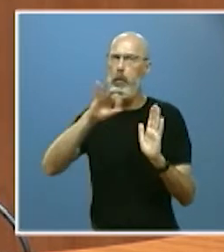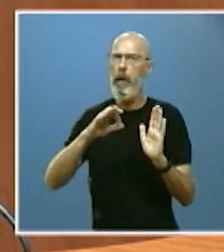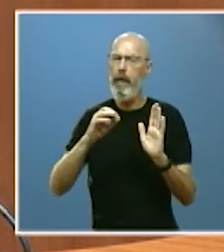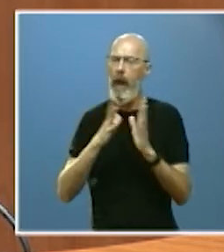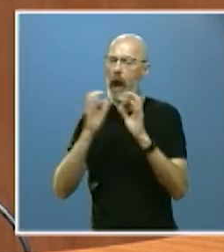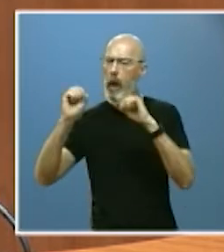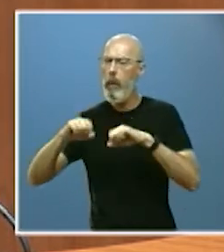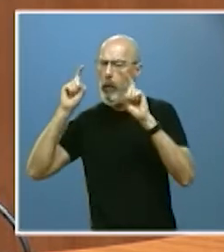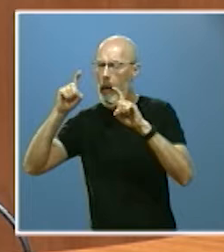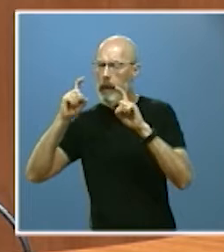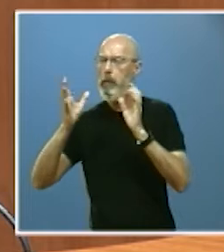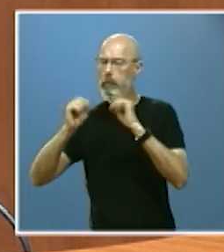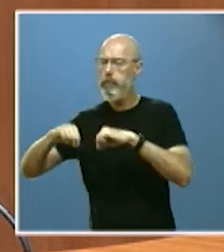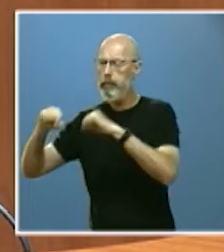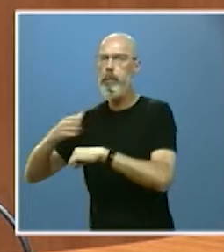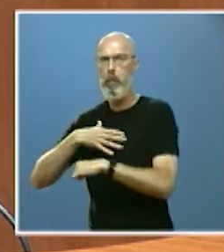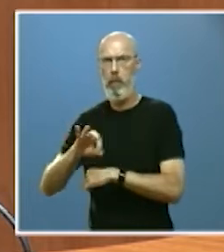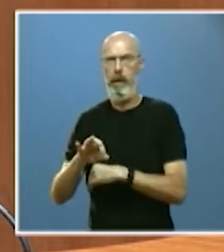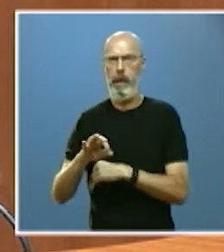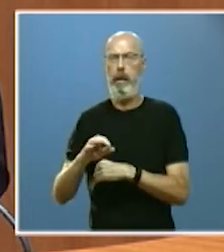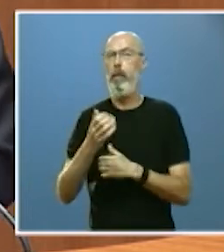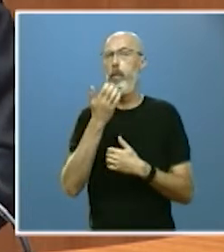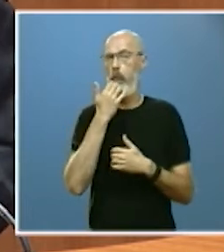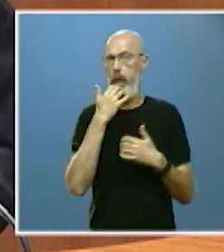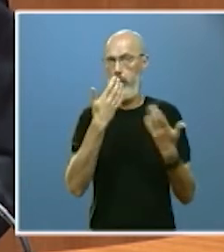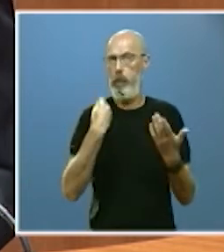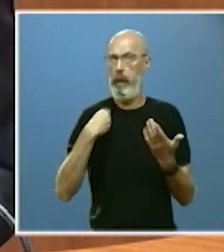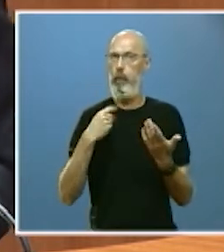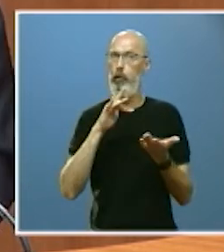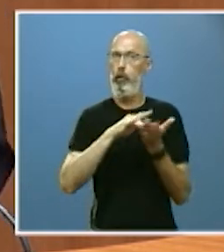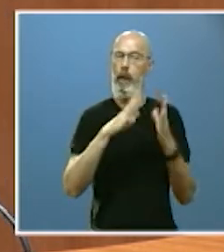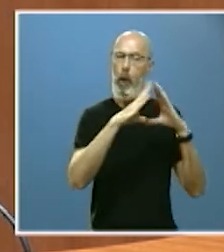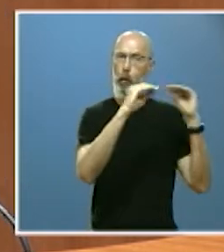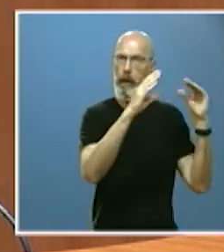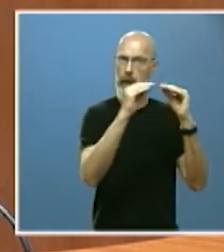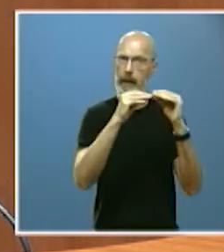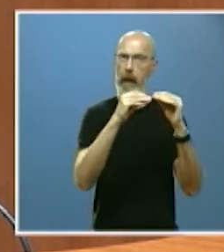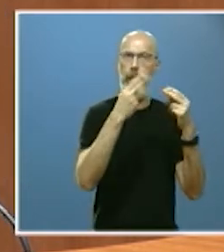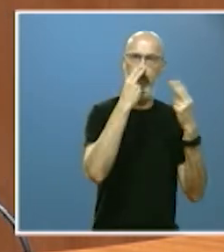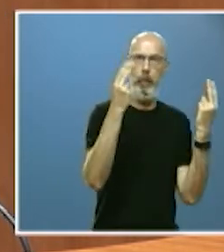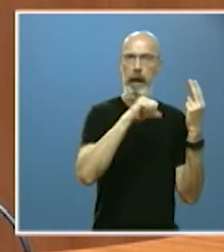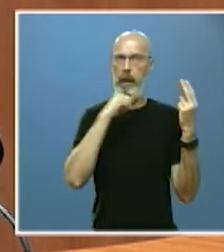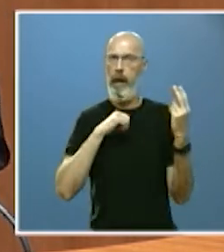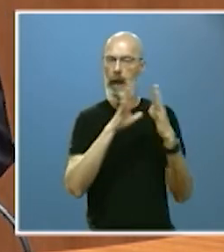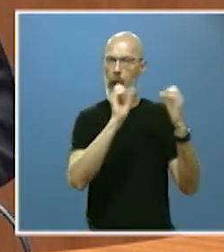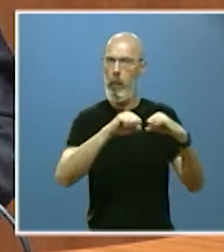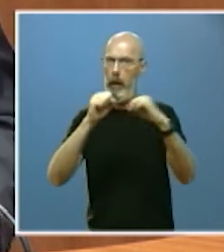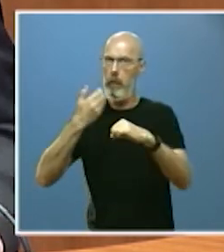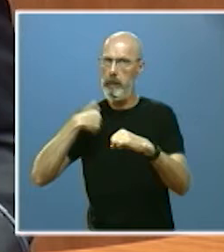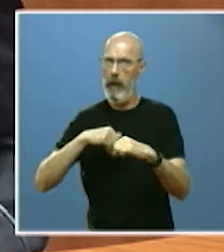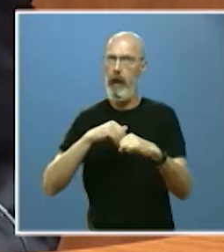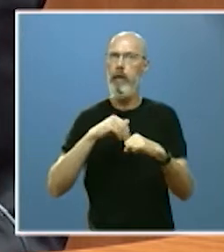educativos así ha ocurrido con los alcanzados con las universidades tanto las públicas como las privadas para la